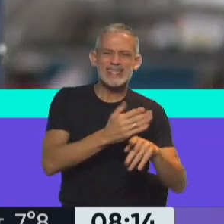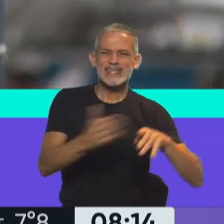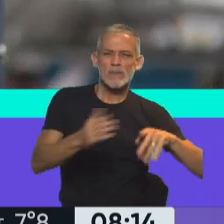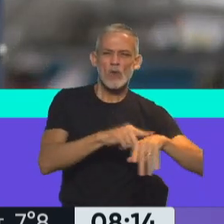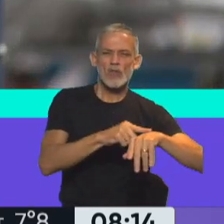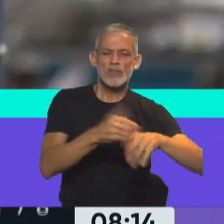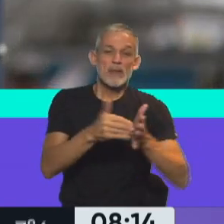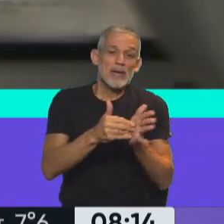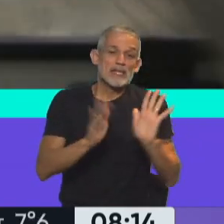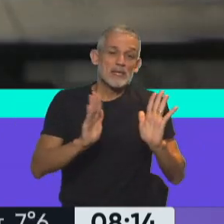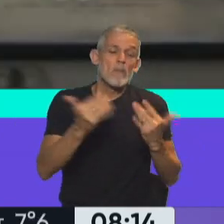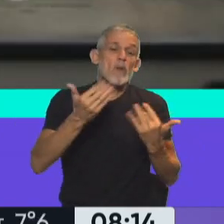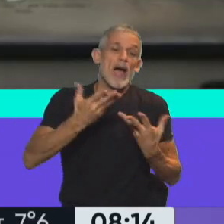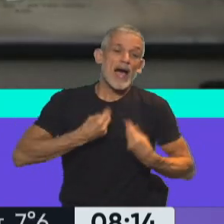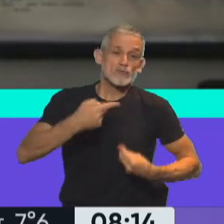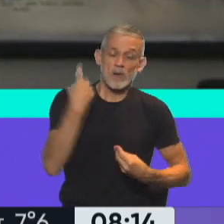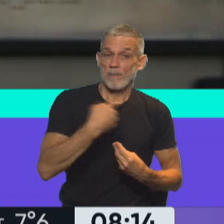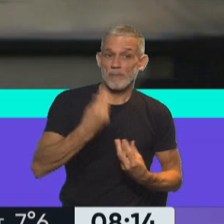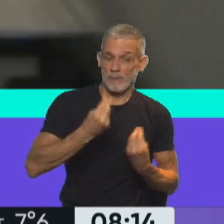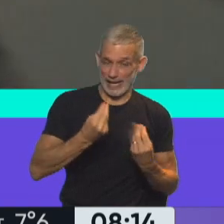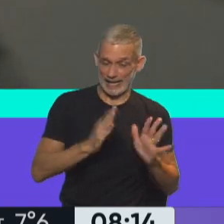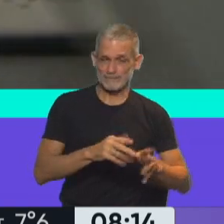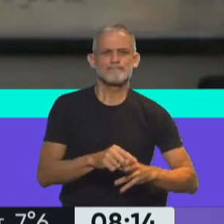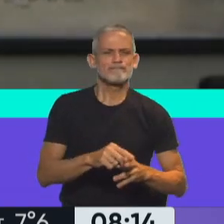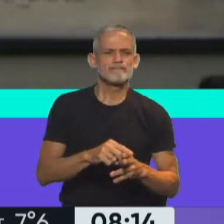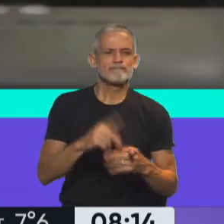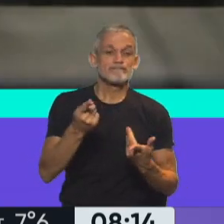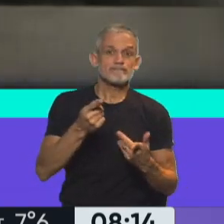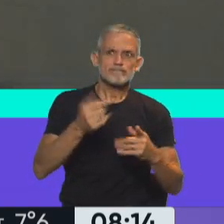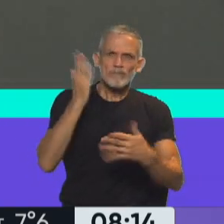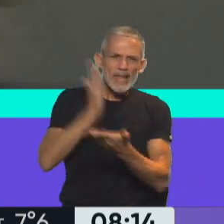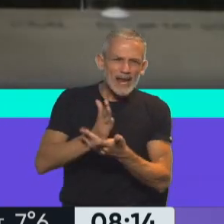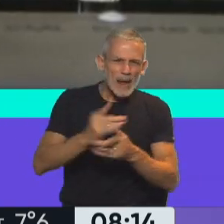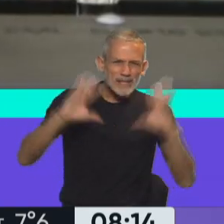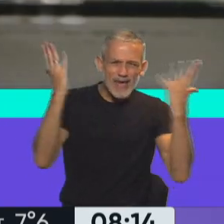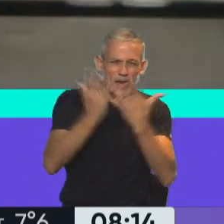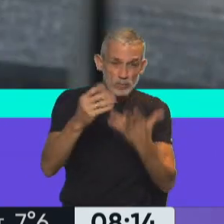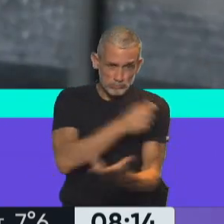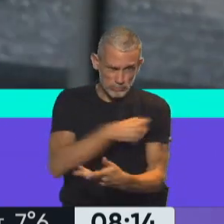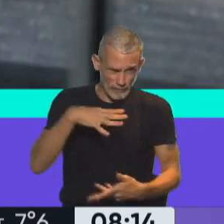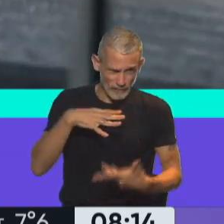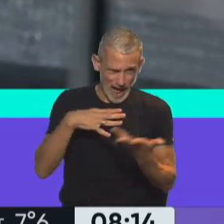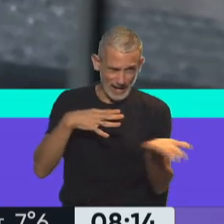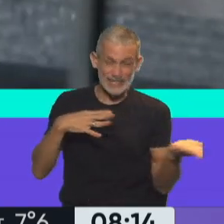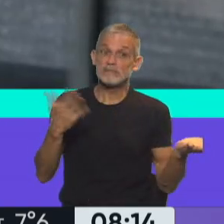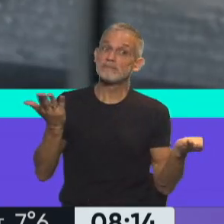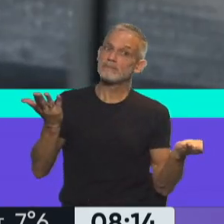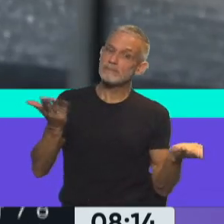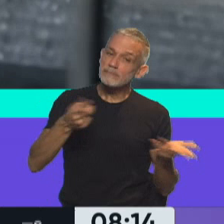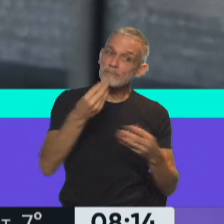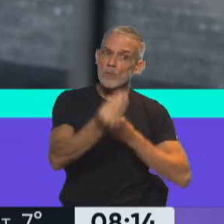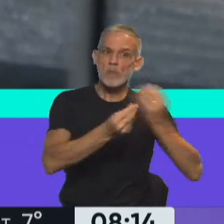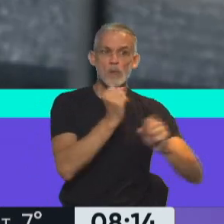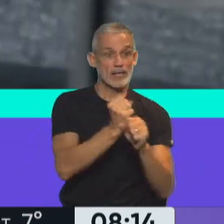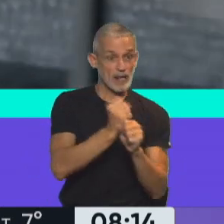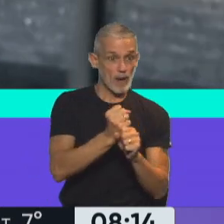podría ser, inclusive nos podría ayudar para esto. Recuerden que más de la mitad del mundo aún no se ha vacunado, también puede ser una fuente de trabajo